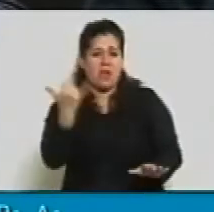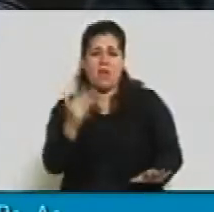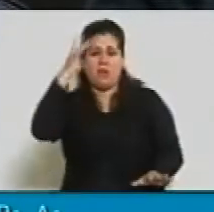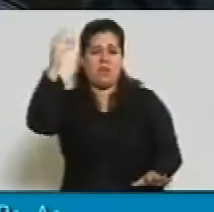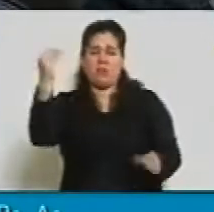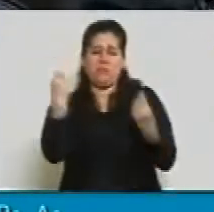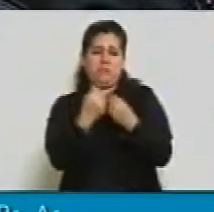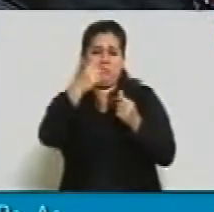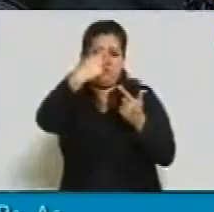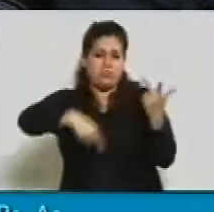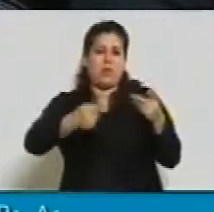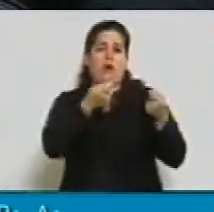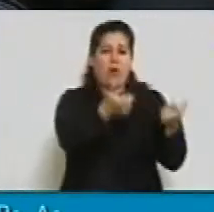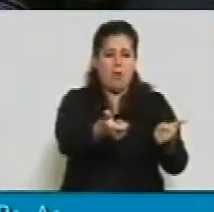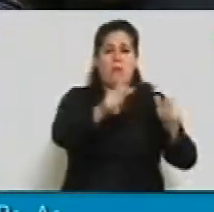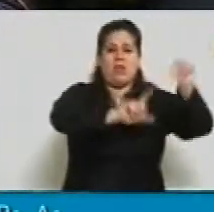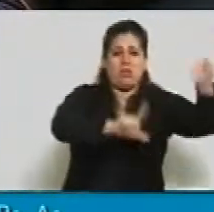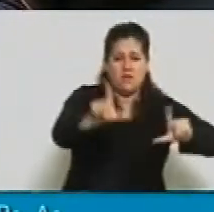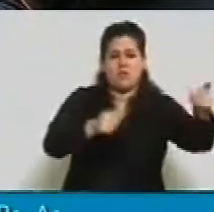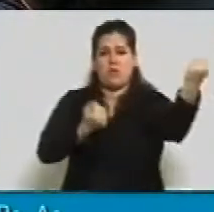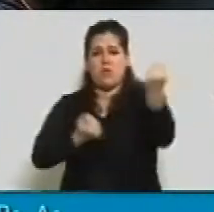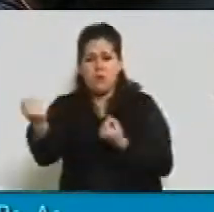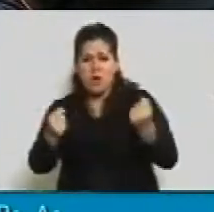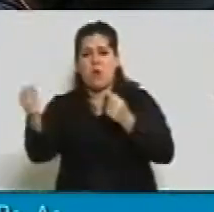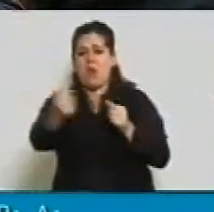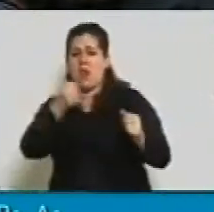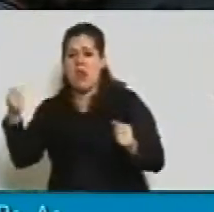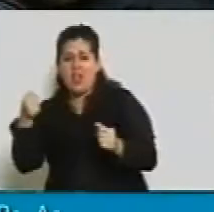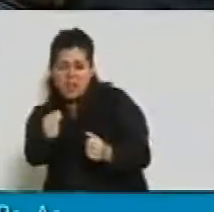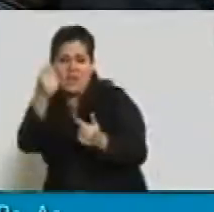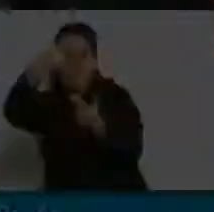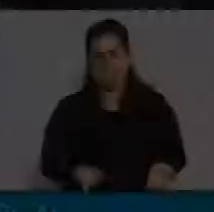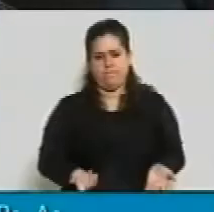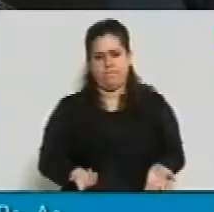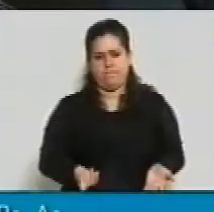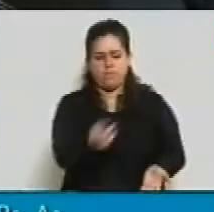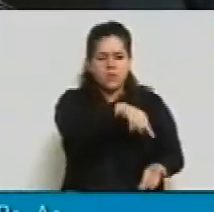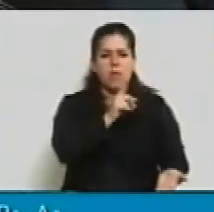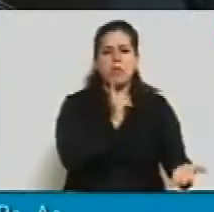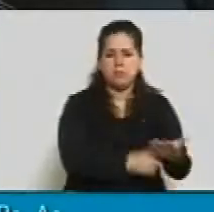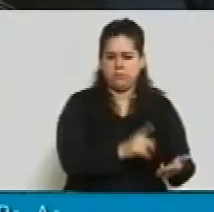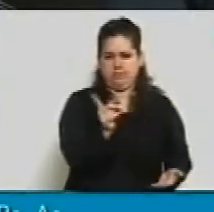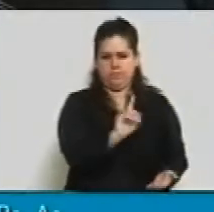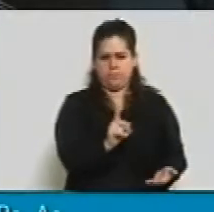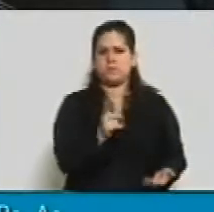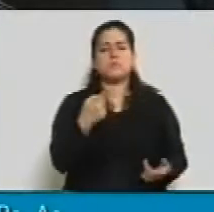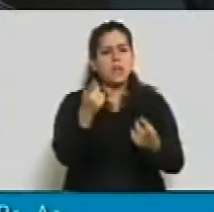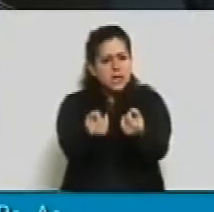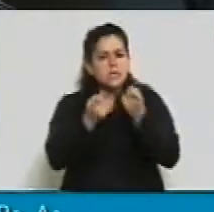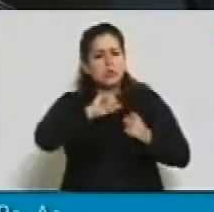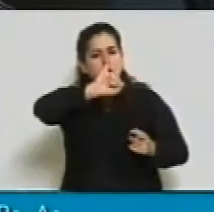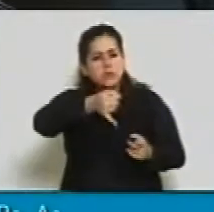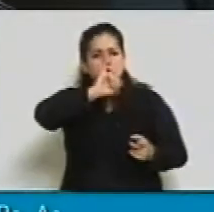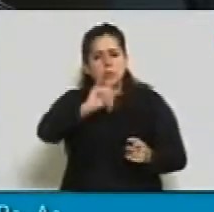cifras en televisores, heladeras, automóviles, y eso lo necesitamos proteger. Es necesario que el Estado